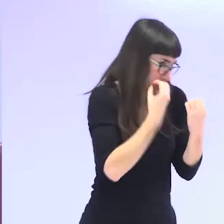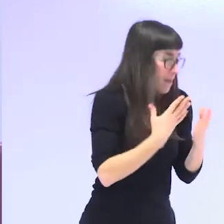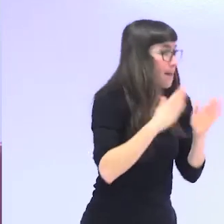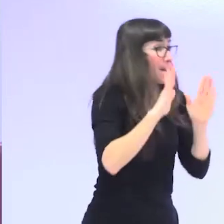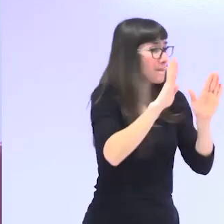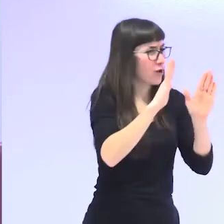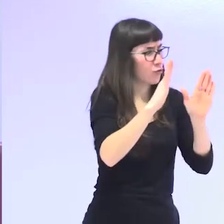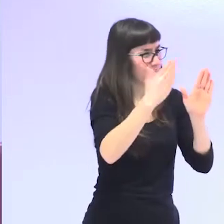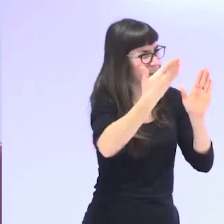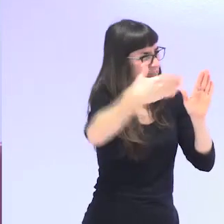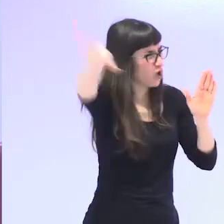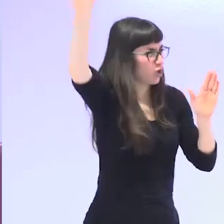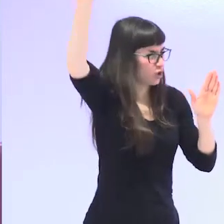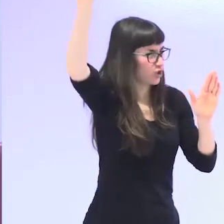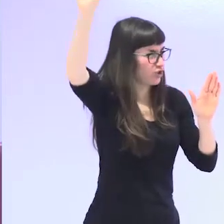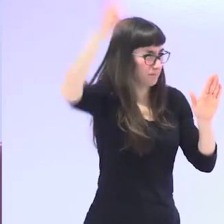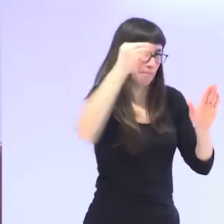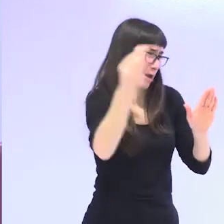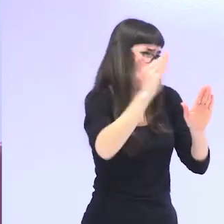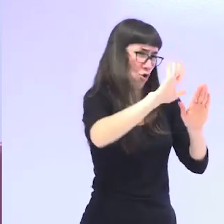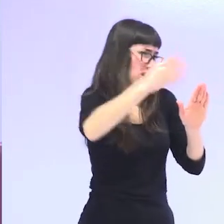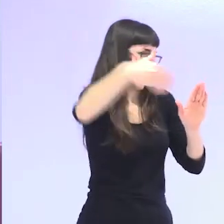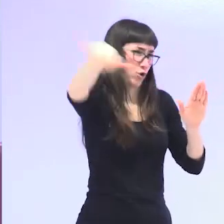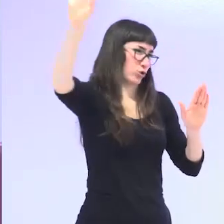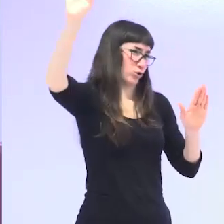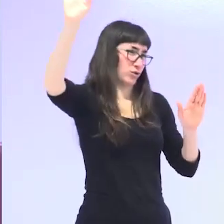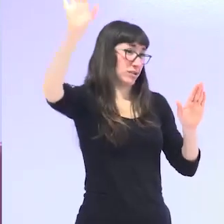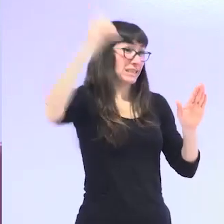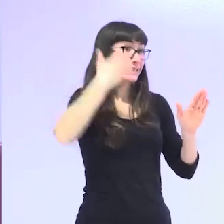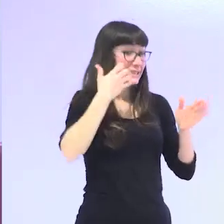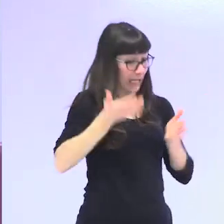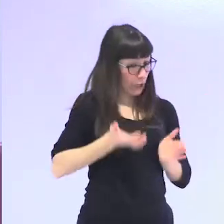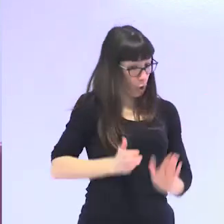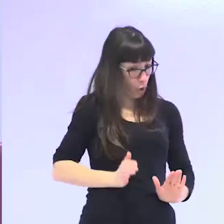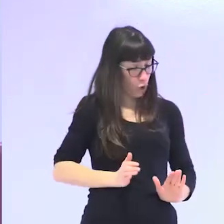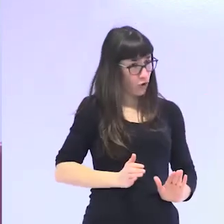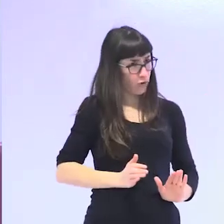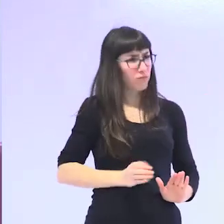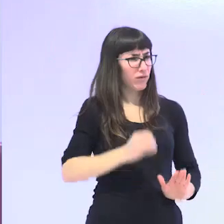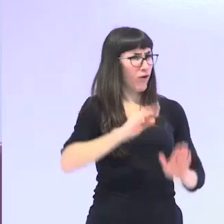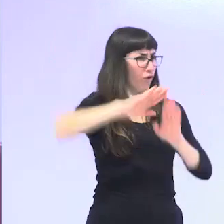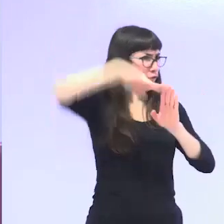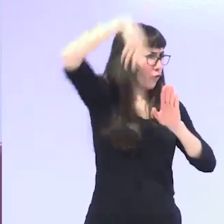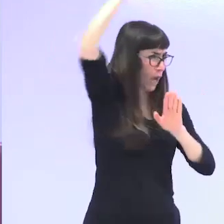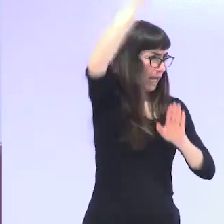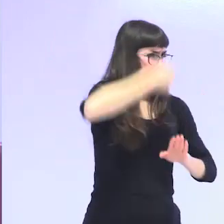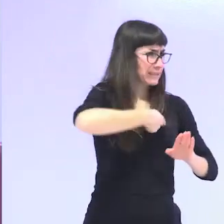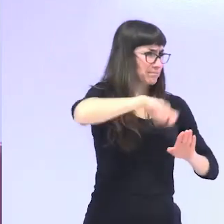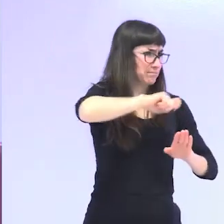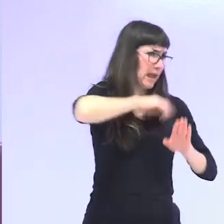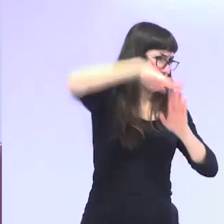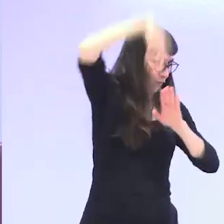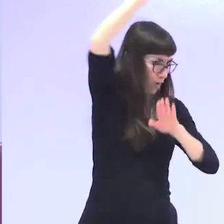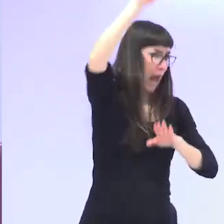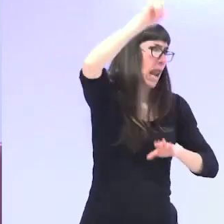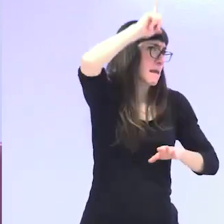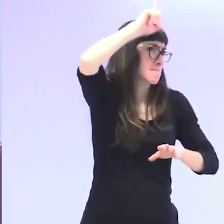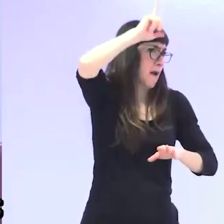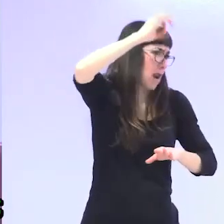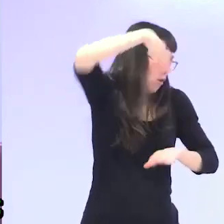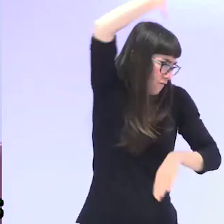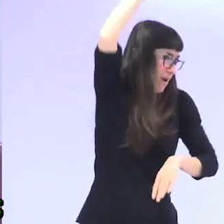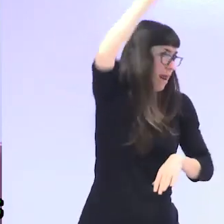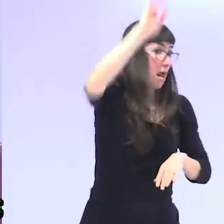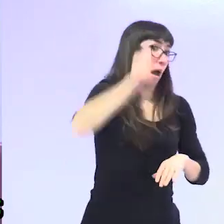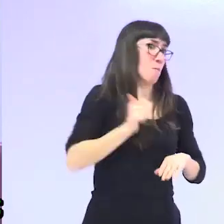cuanto más lejos mejor si tienes un hijo que se vaya a vivir a Bruselas estupendo así viajas y Alemania también porque así